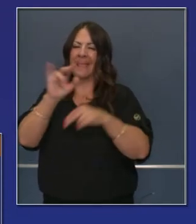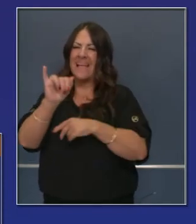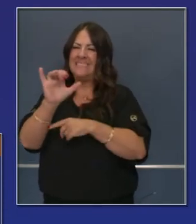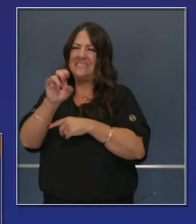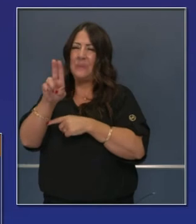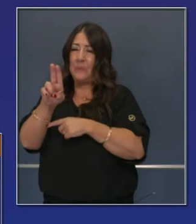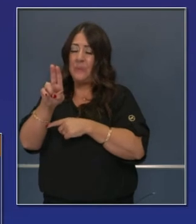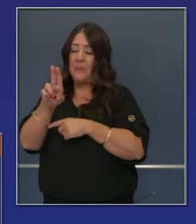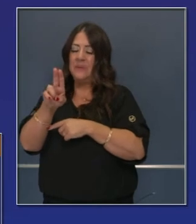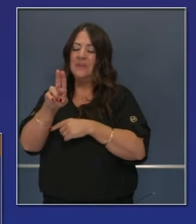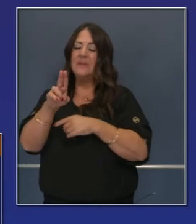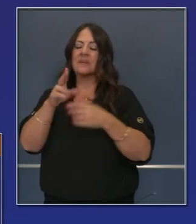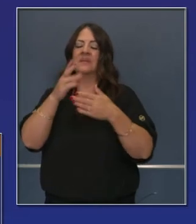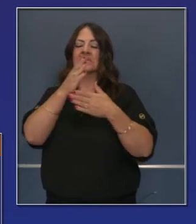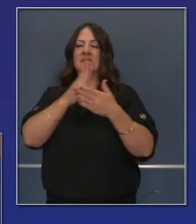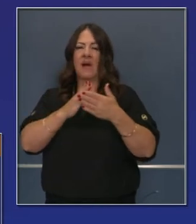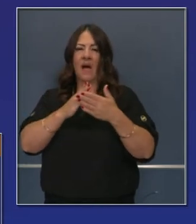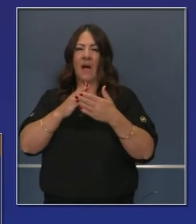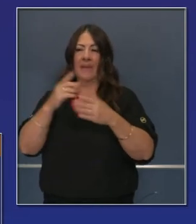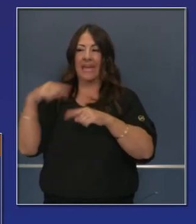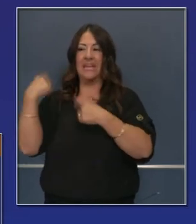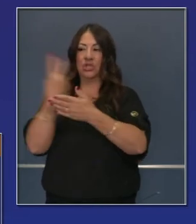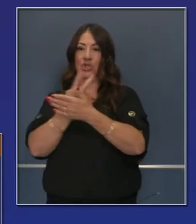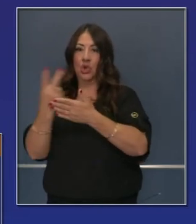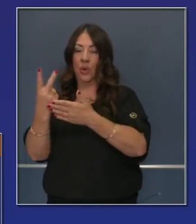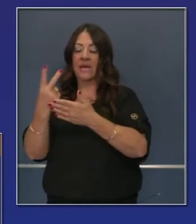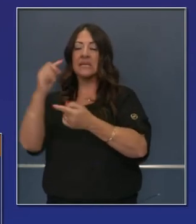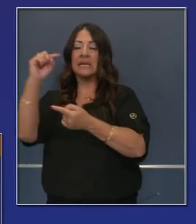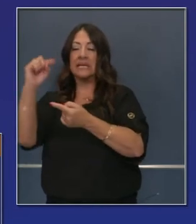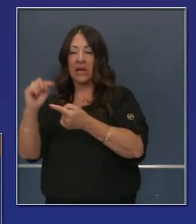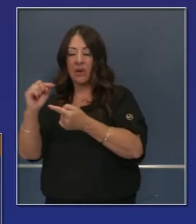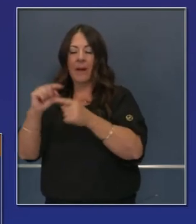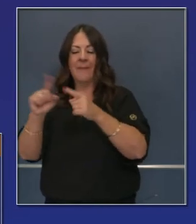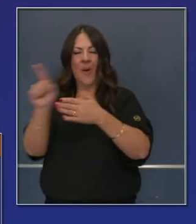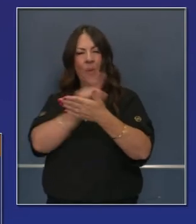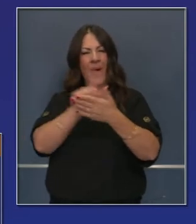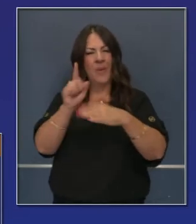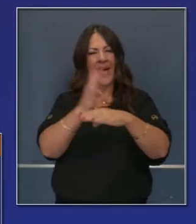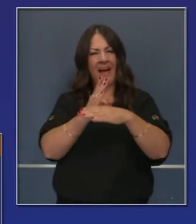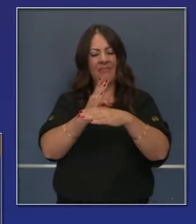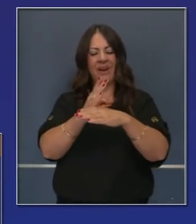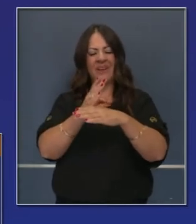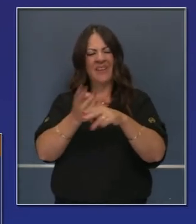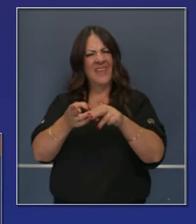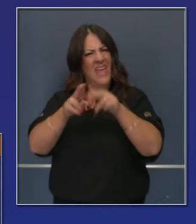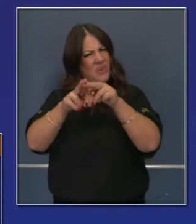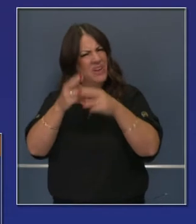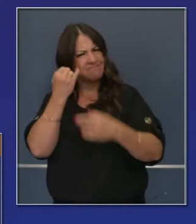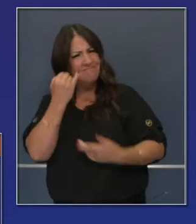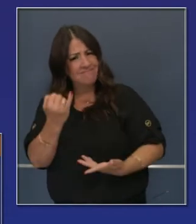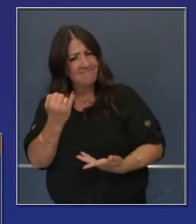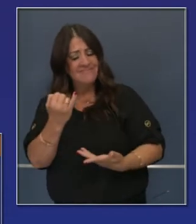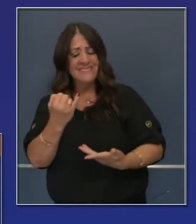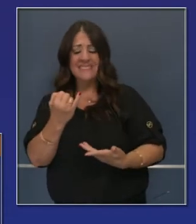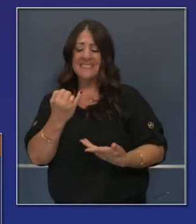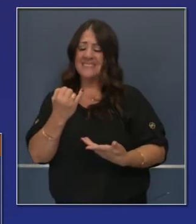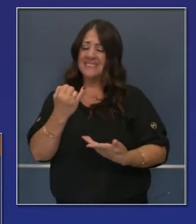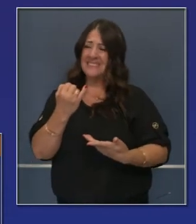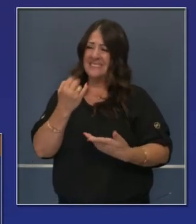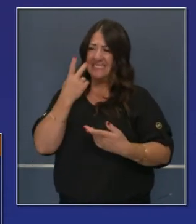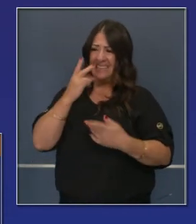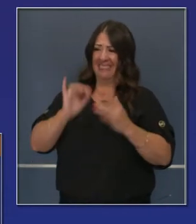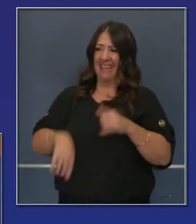aumento en cuidado intensivo. De modo que hay una reducción en general a través de 14 días. Pero esto es un recordatorio